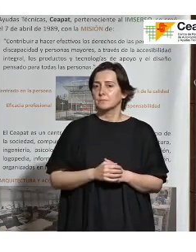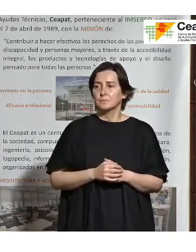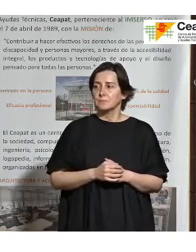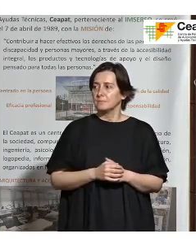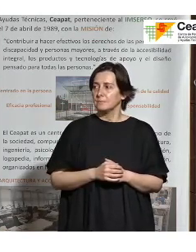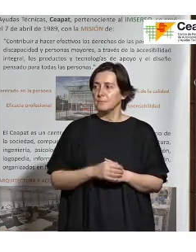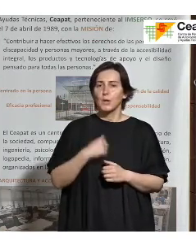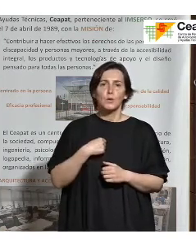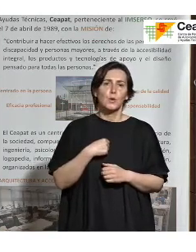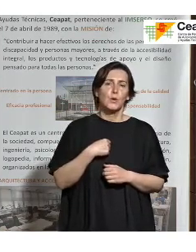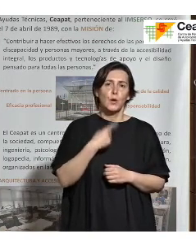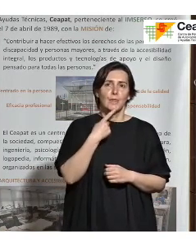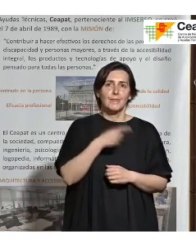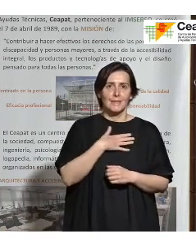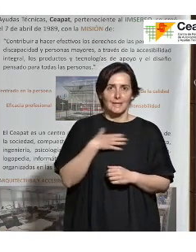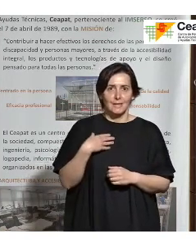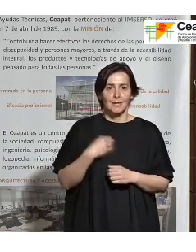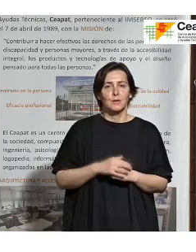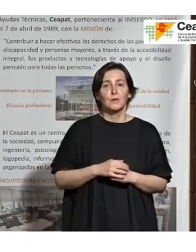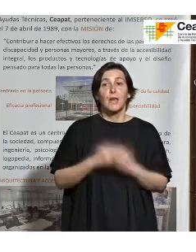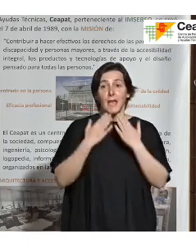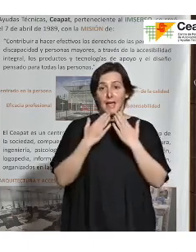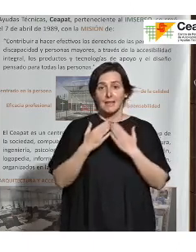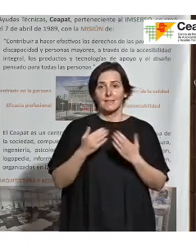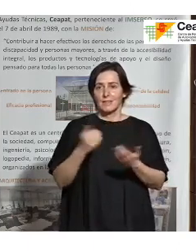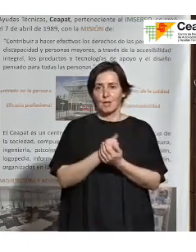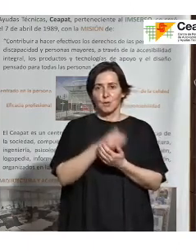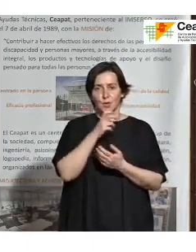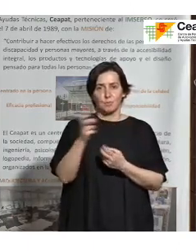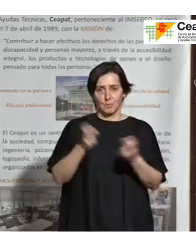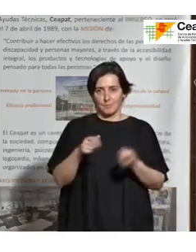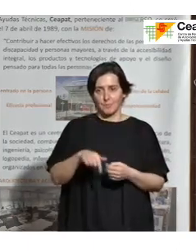Yo solo quería decir, además de daros las gracias a todos por estar aquí,